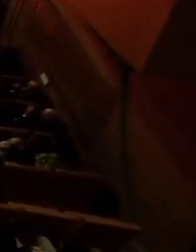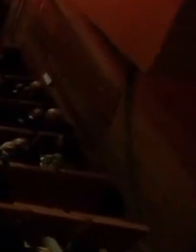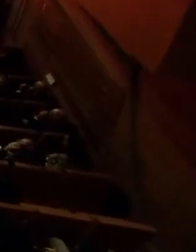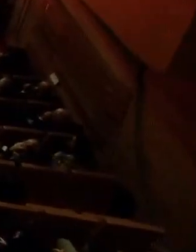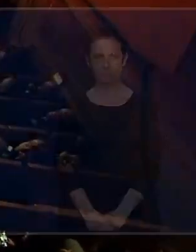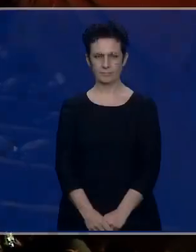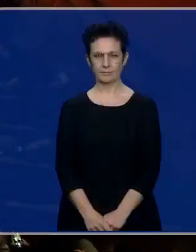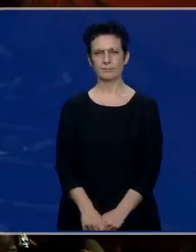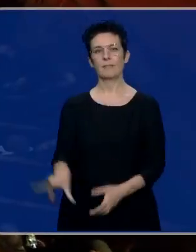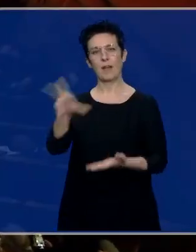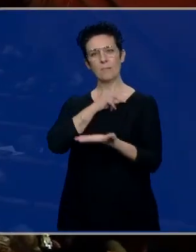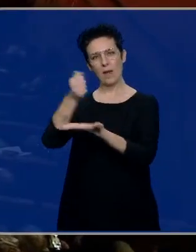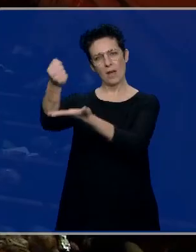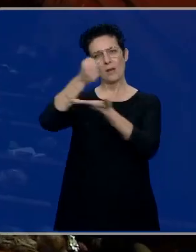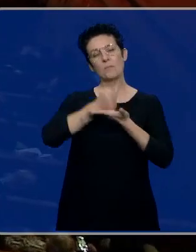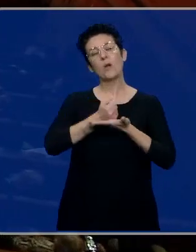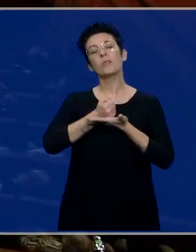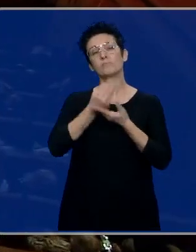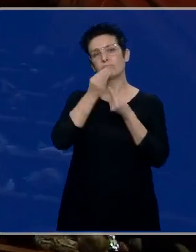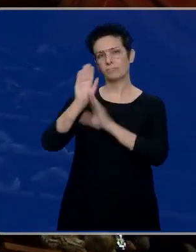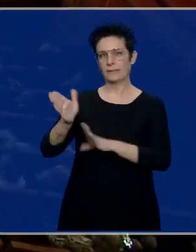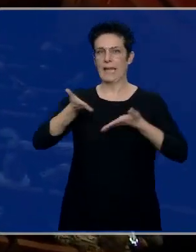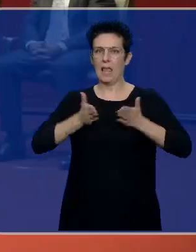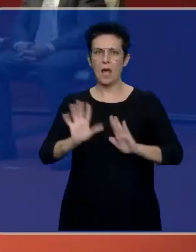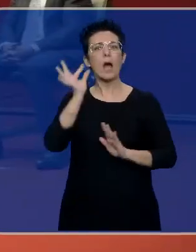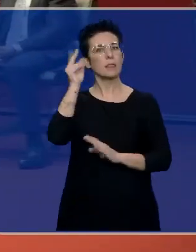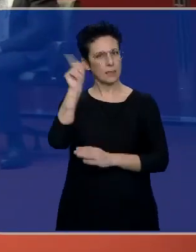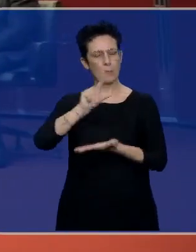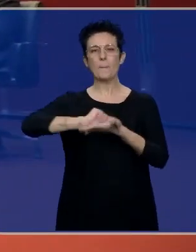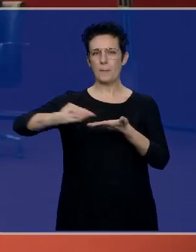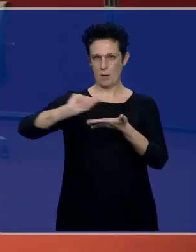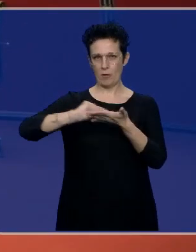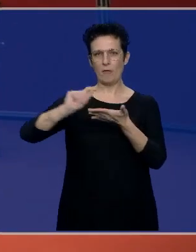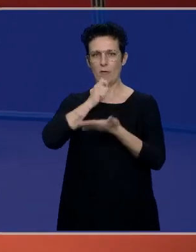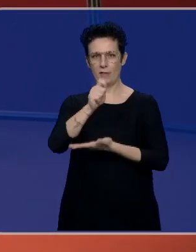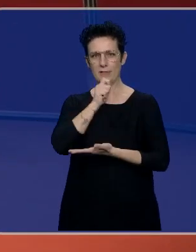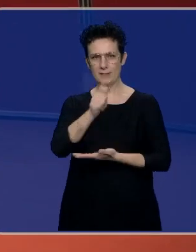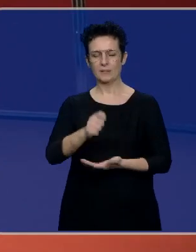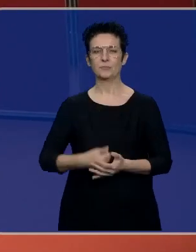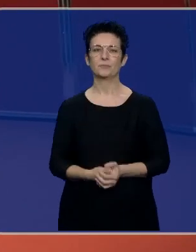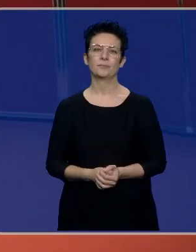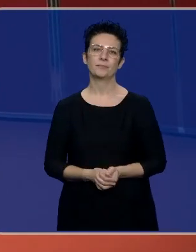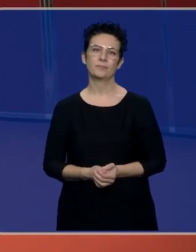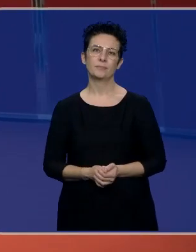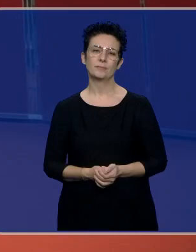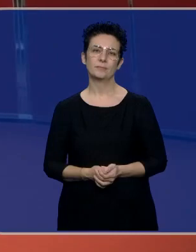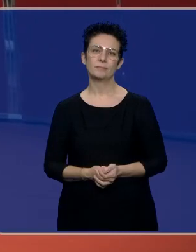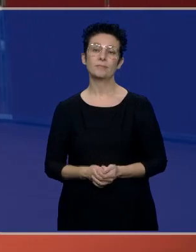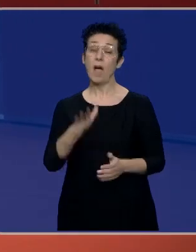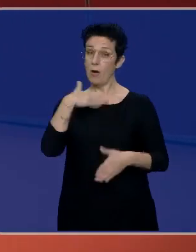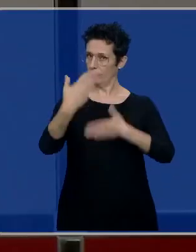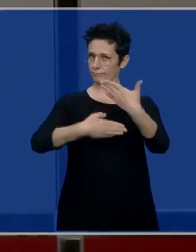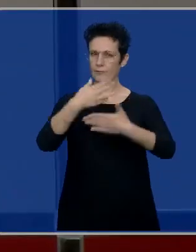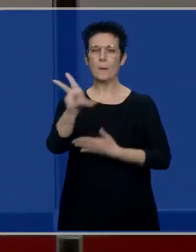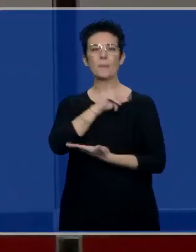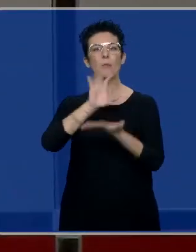Recoge en este caso el premio su hija también periodista y escritora a Jan Tavarelli. Vamos a avanzar y vamos con el